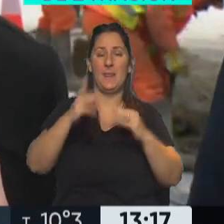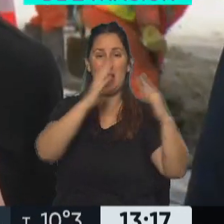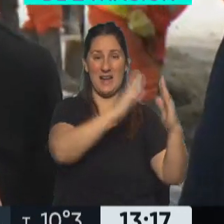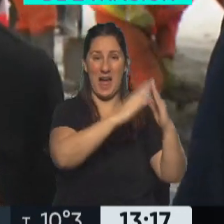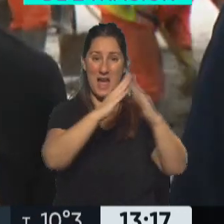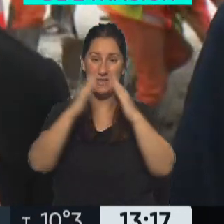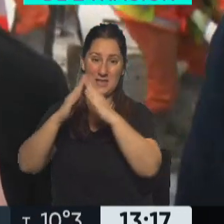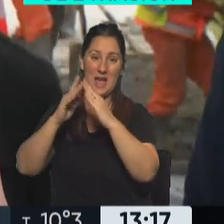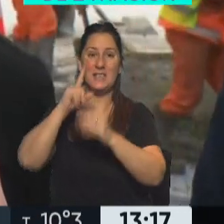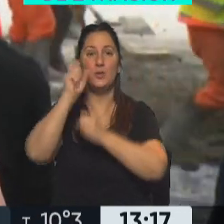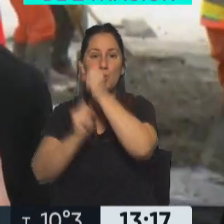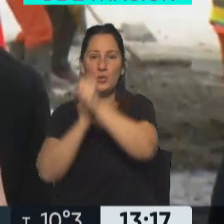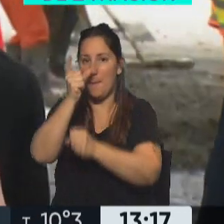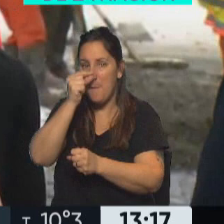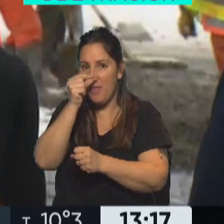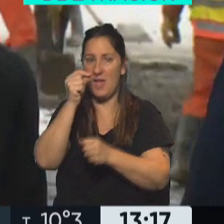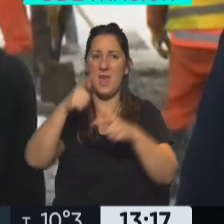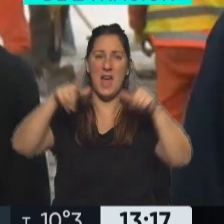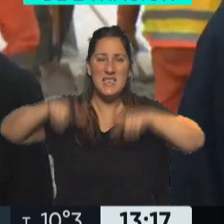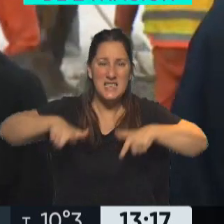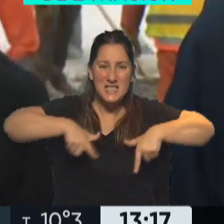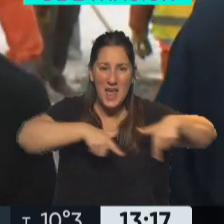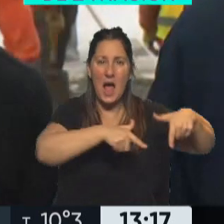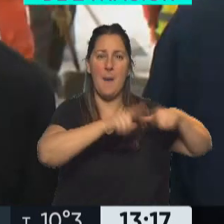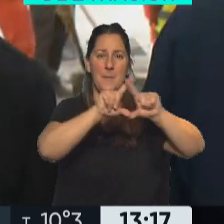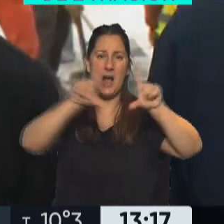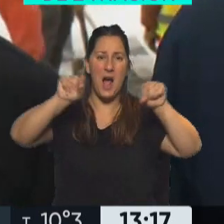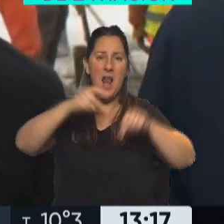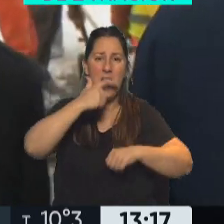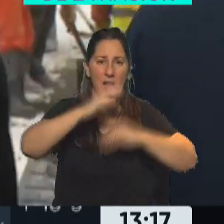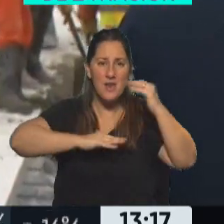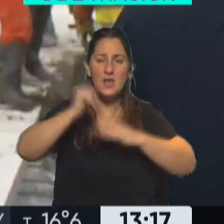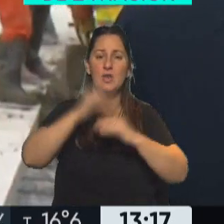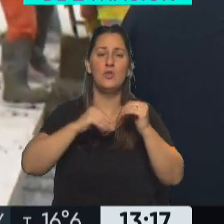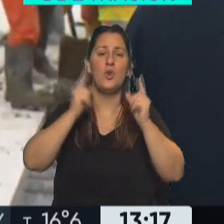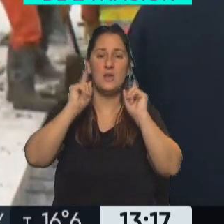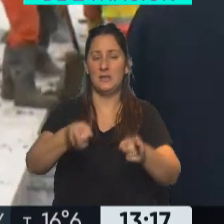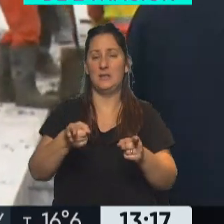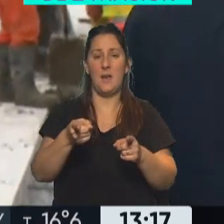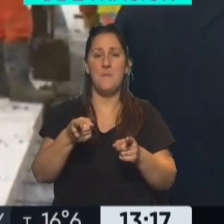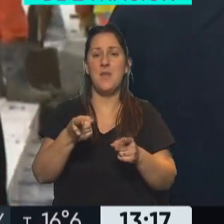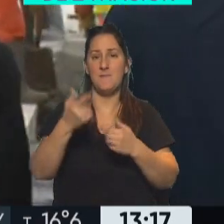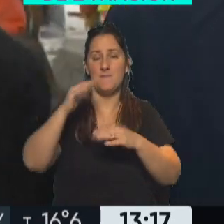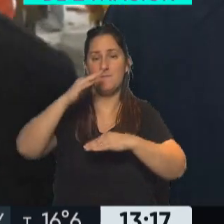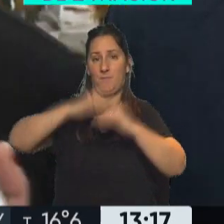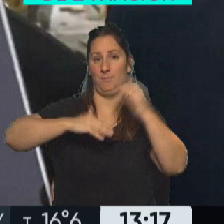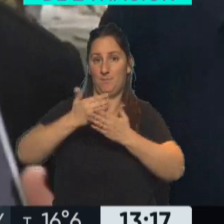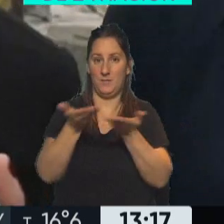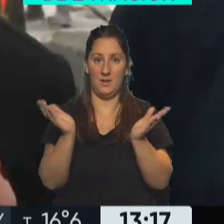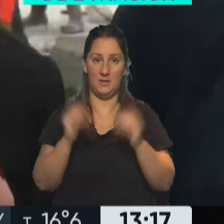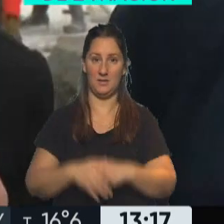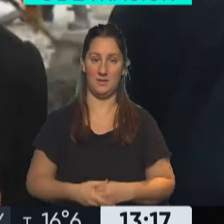viviendas, la industria de la madera, de los cerámicos, de los ladrillos, todo eso, y también en la obra pública, todo esto.